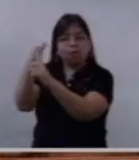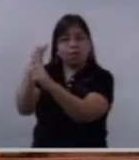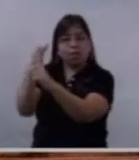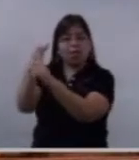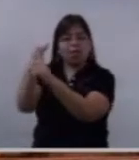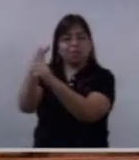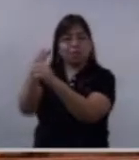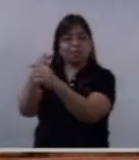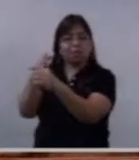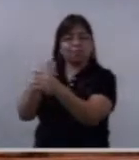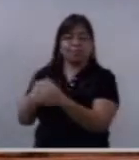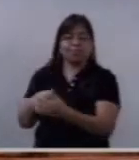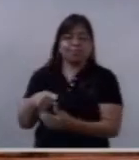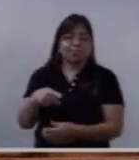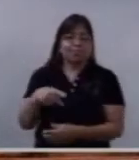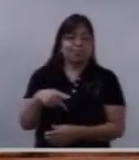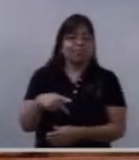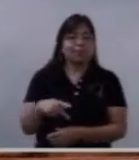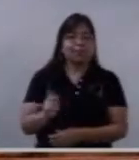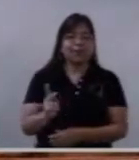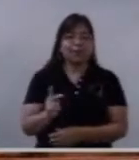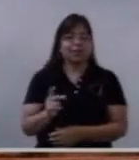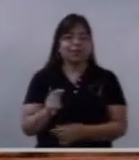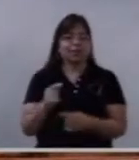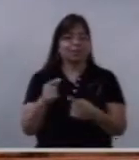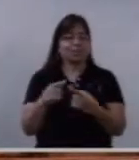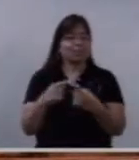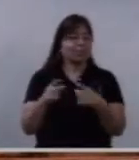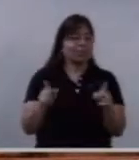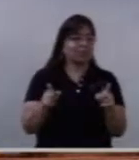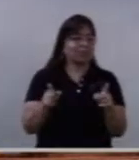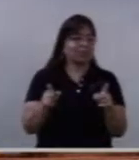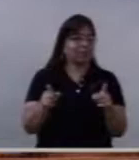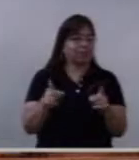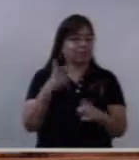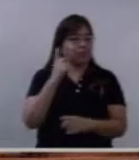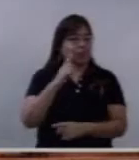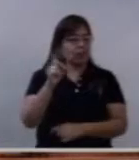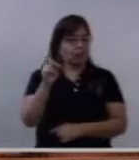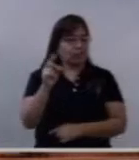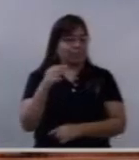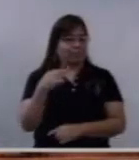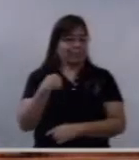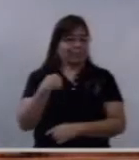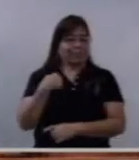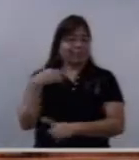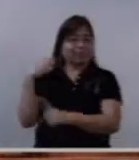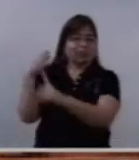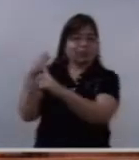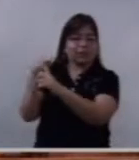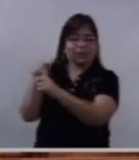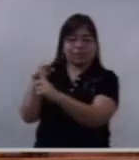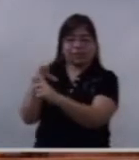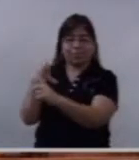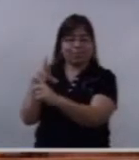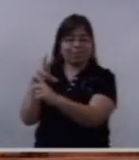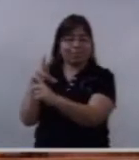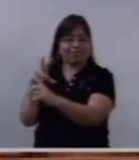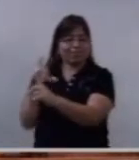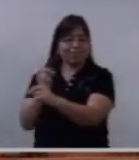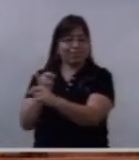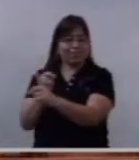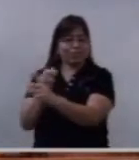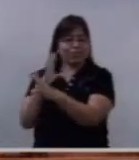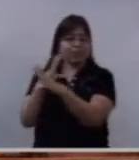limitación. Tarde o temprano descubrimos que no le dan